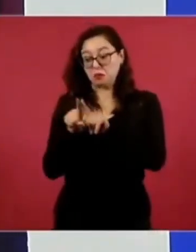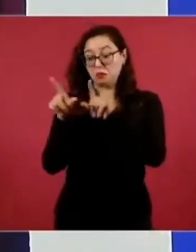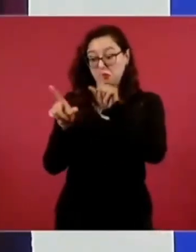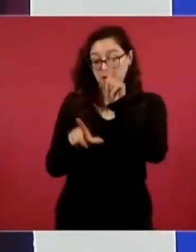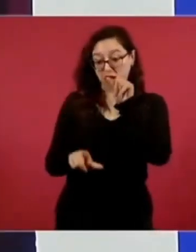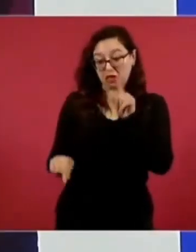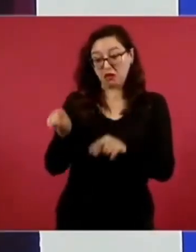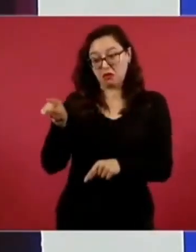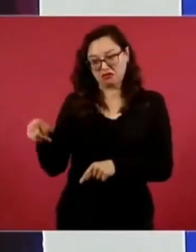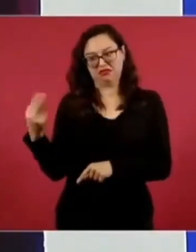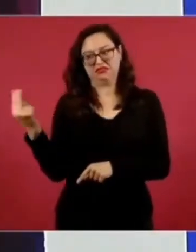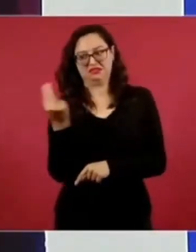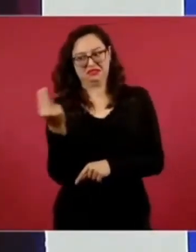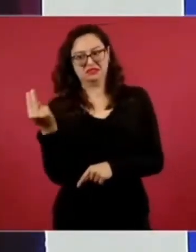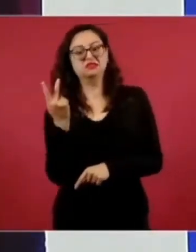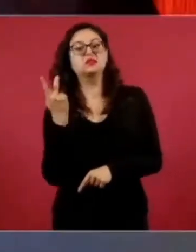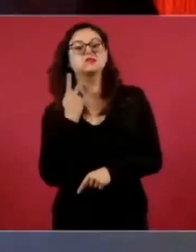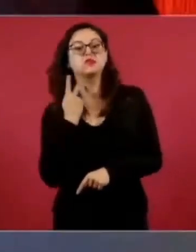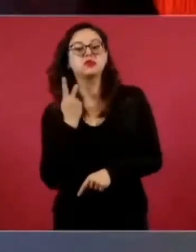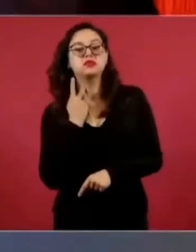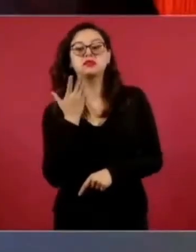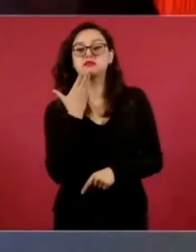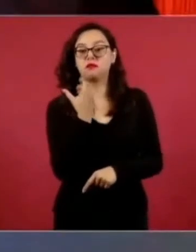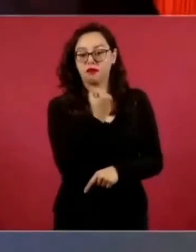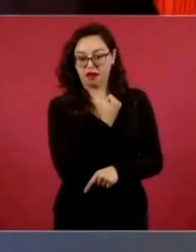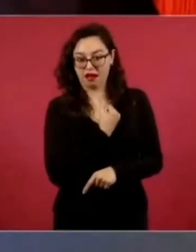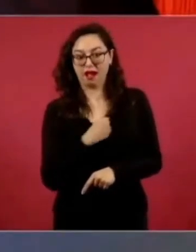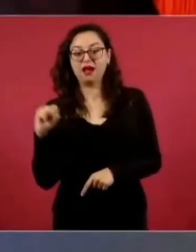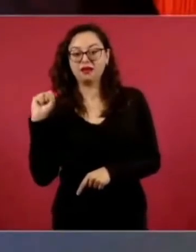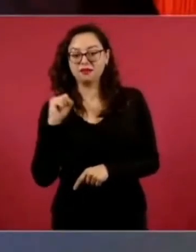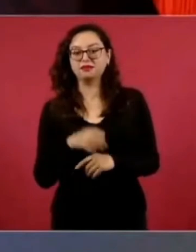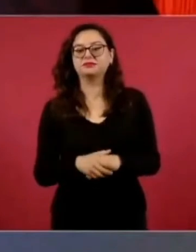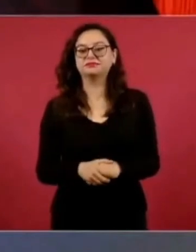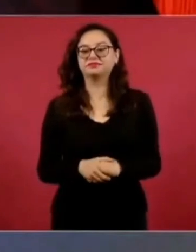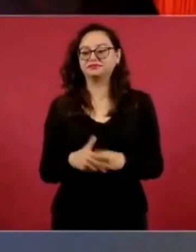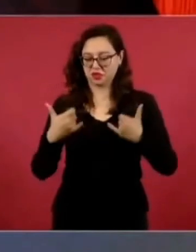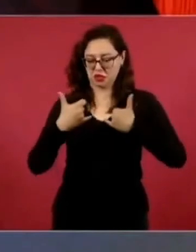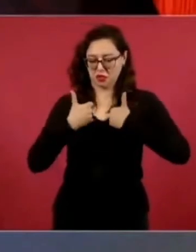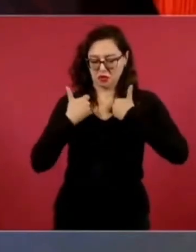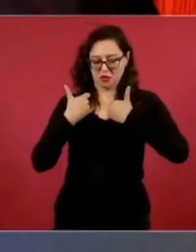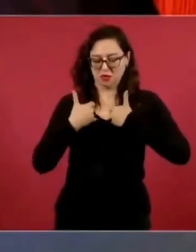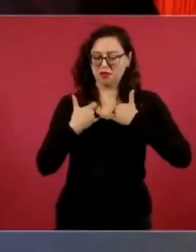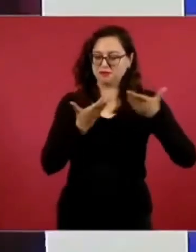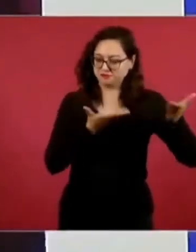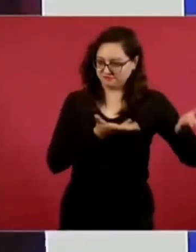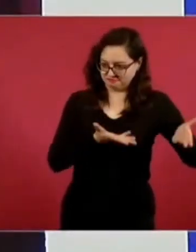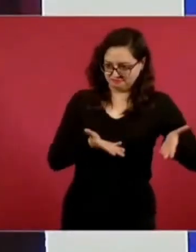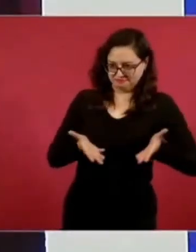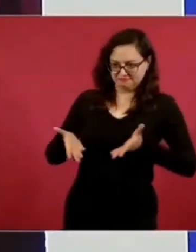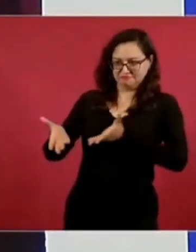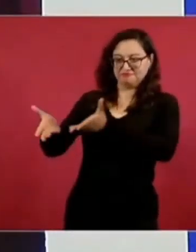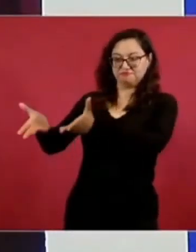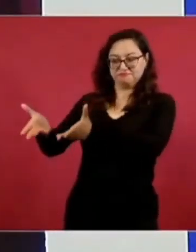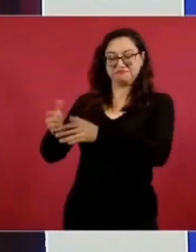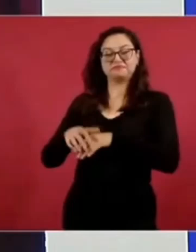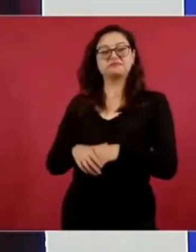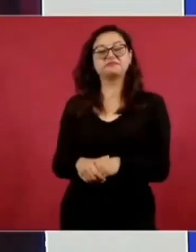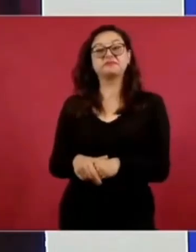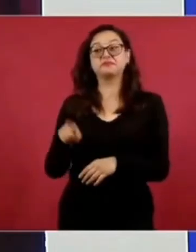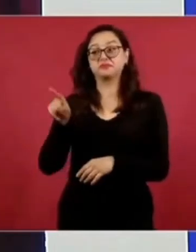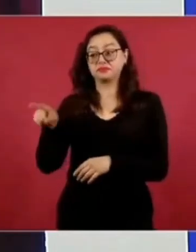tiempo esos jóvenes llegarán a ocupar cargos importantes y eventualmente